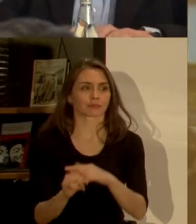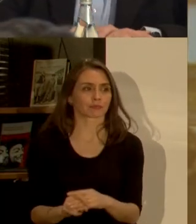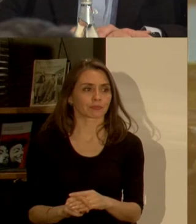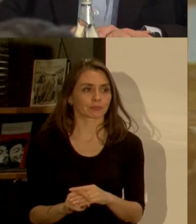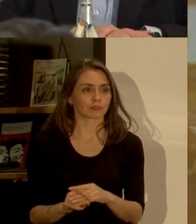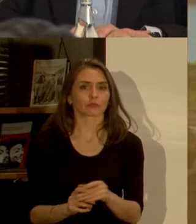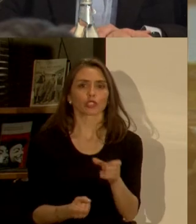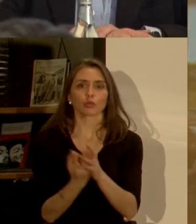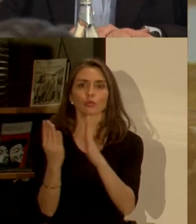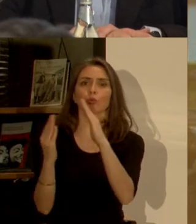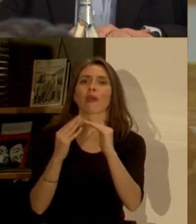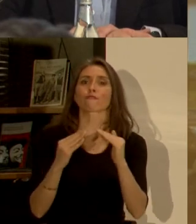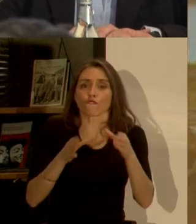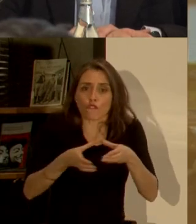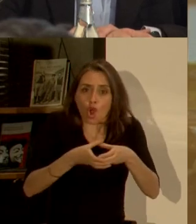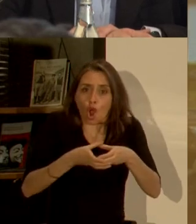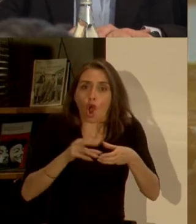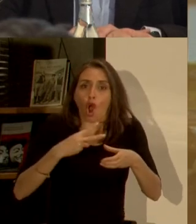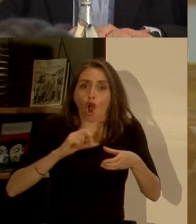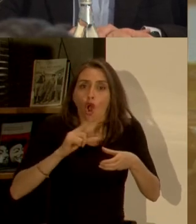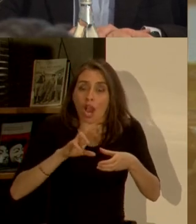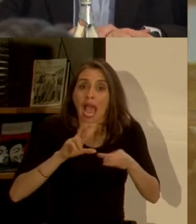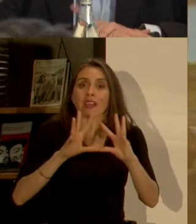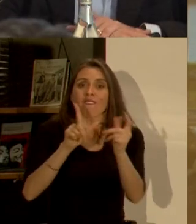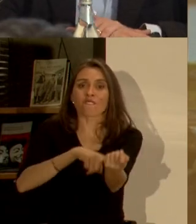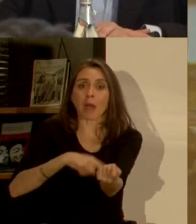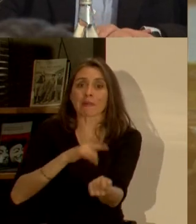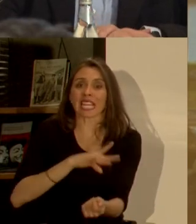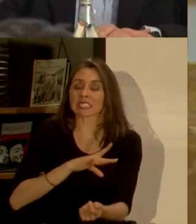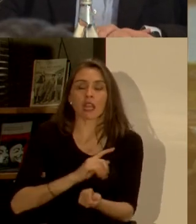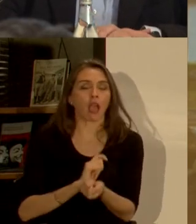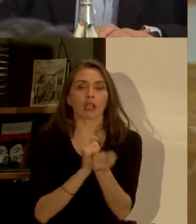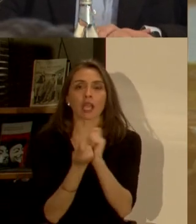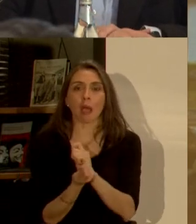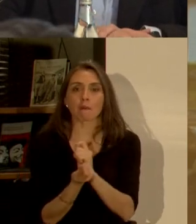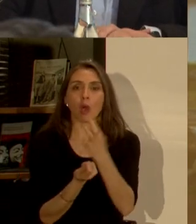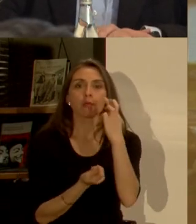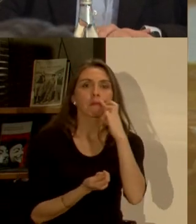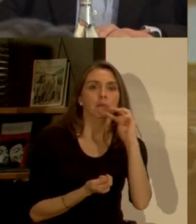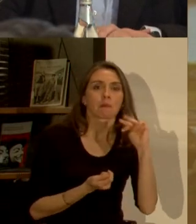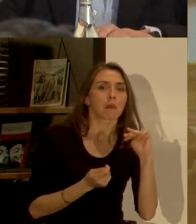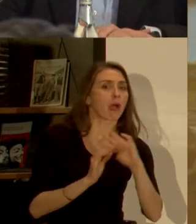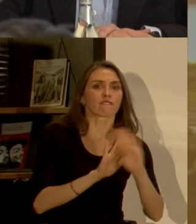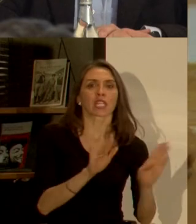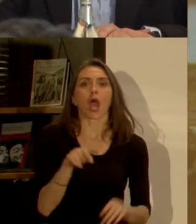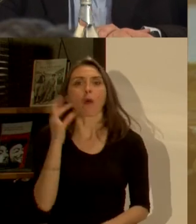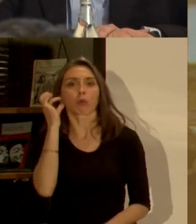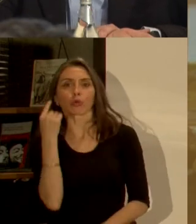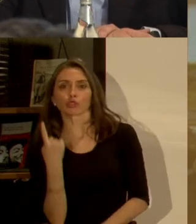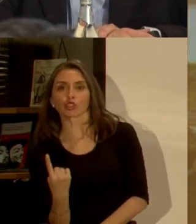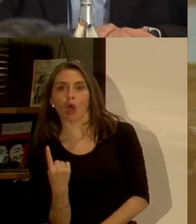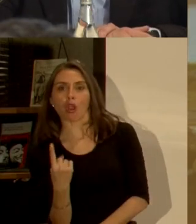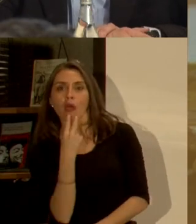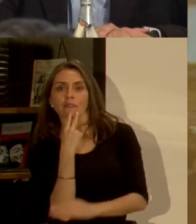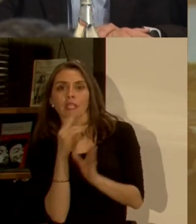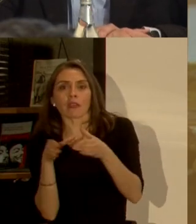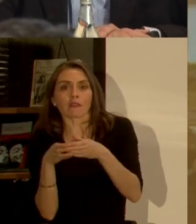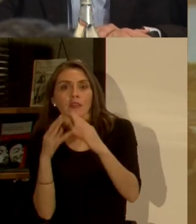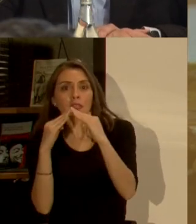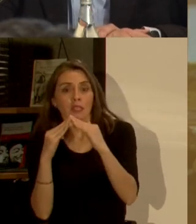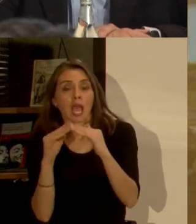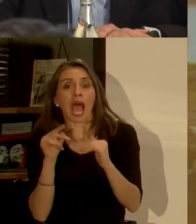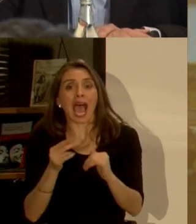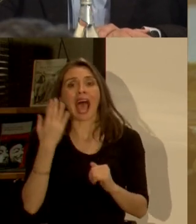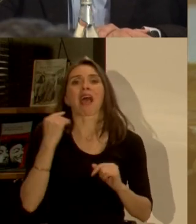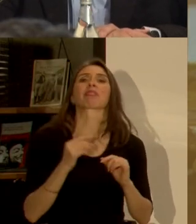nuevos hogares la familia chilena cambió este hogar que ustedes ven acá mujer sola se ha duplicado en los últimos 10